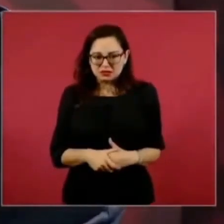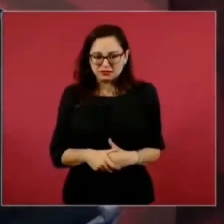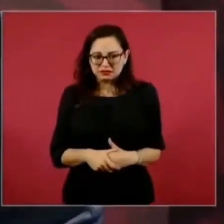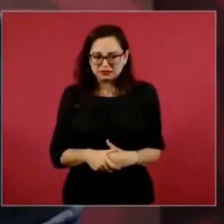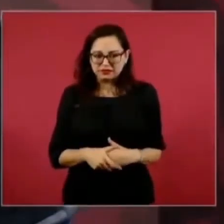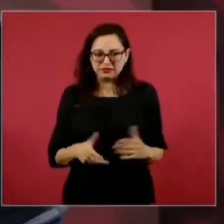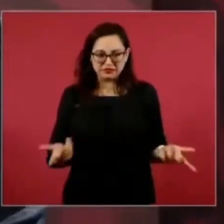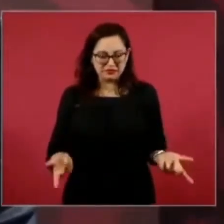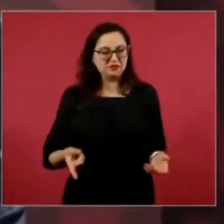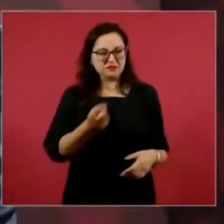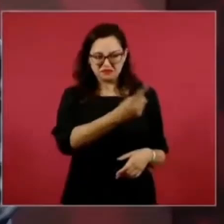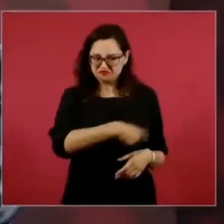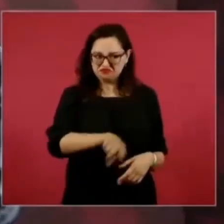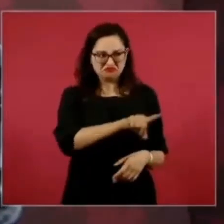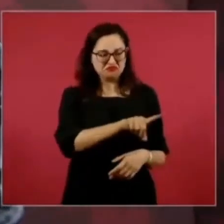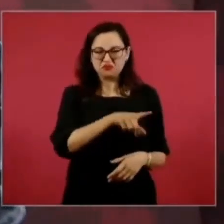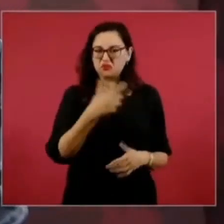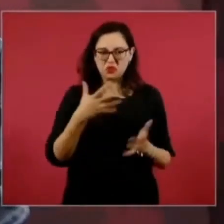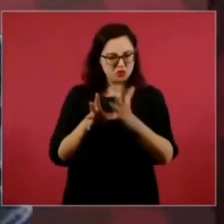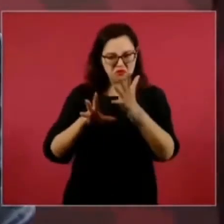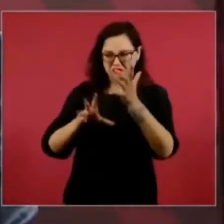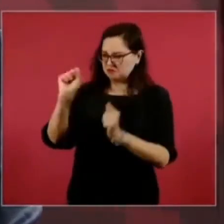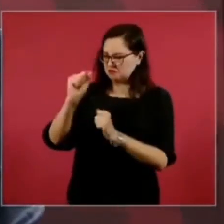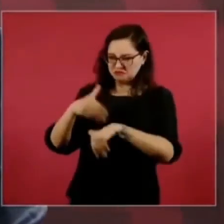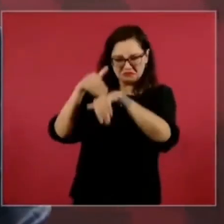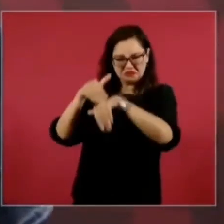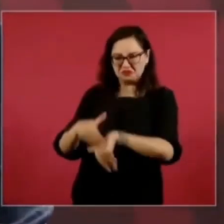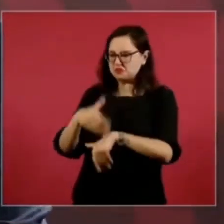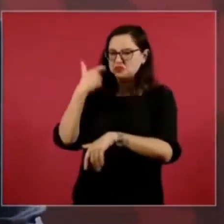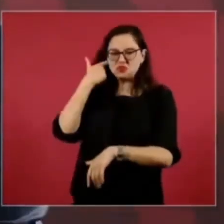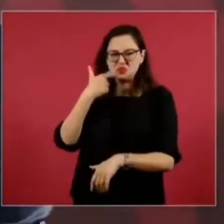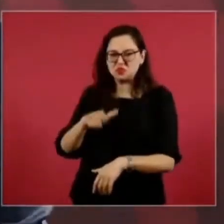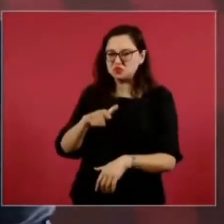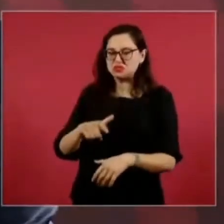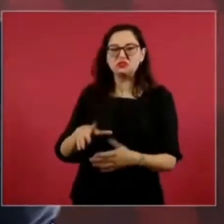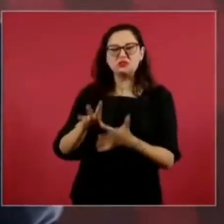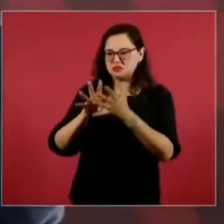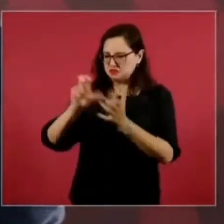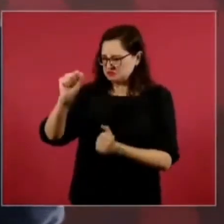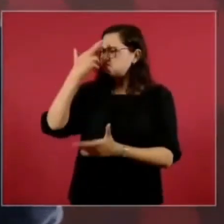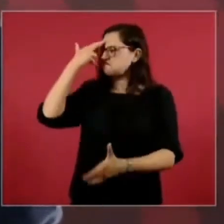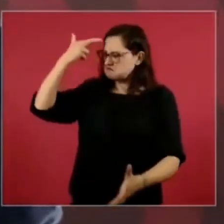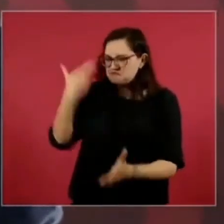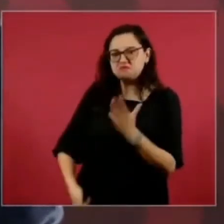que se viole la Constitución y ahora van a ver por qué.